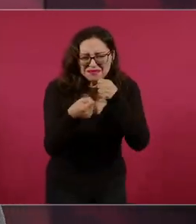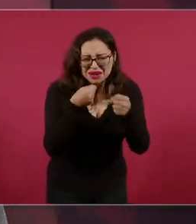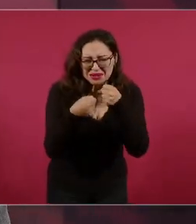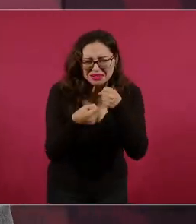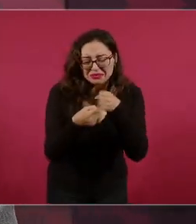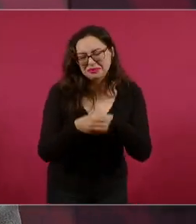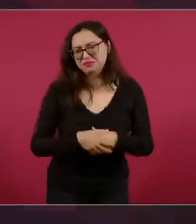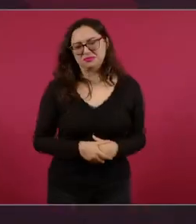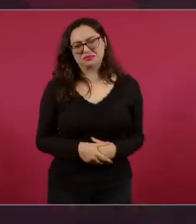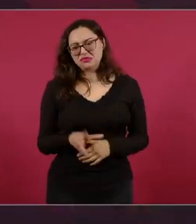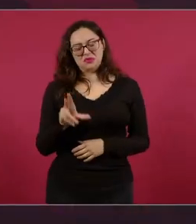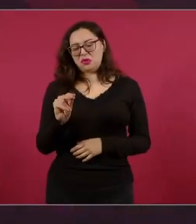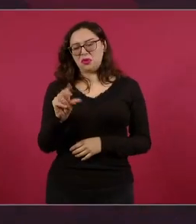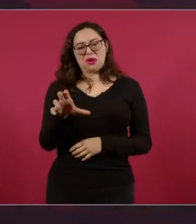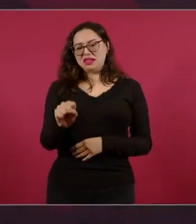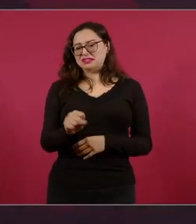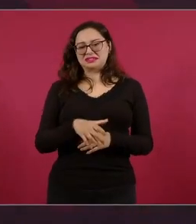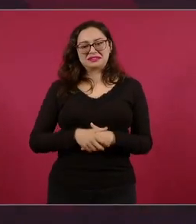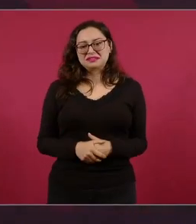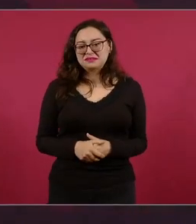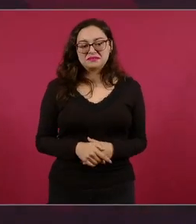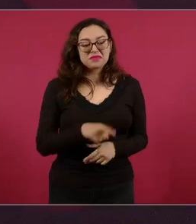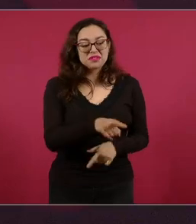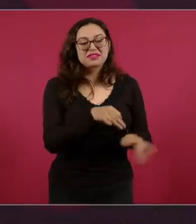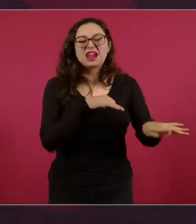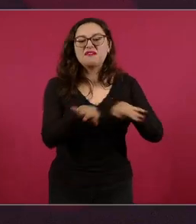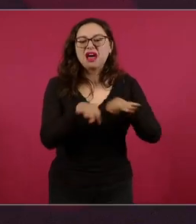haciendo trabajo sucio